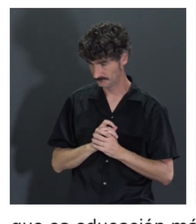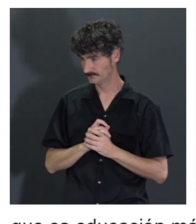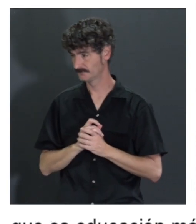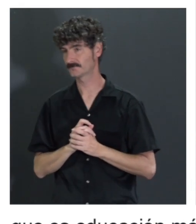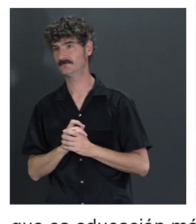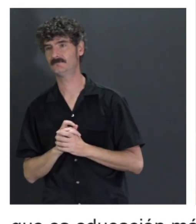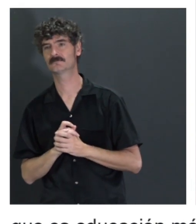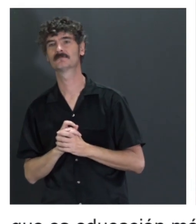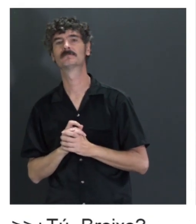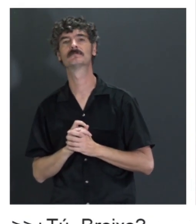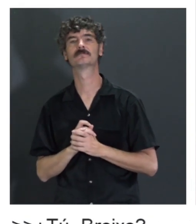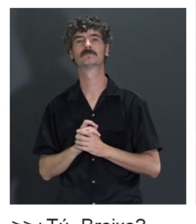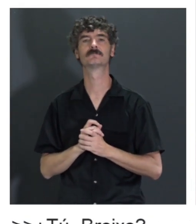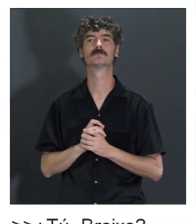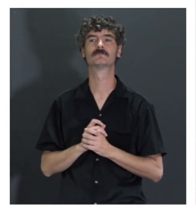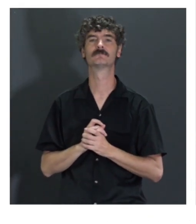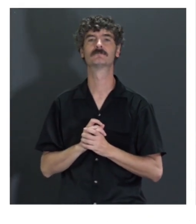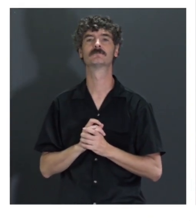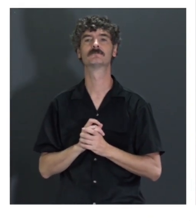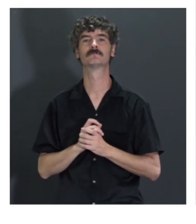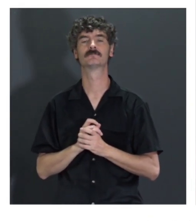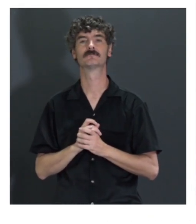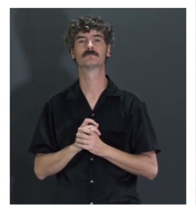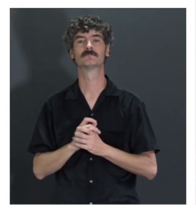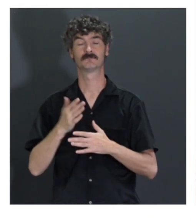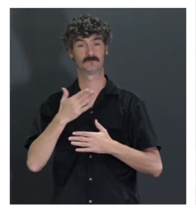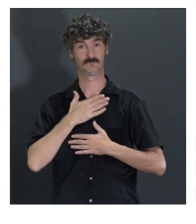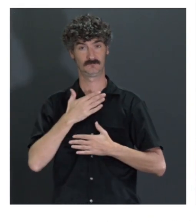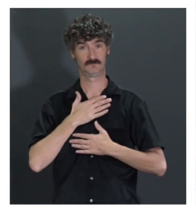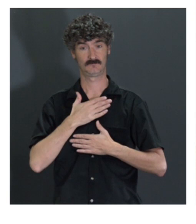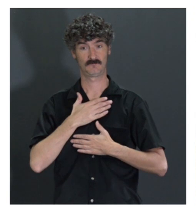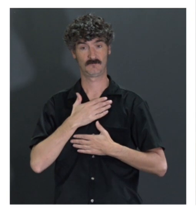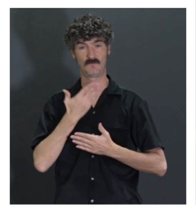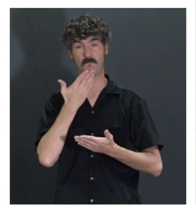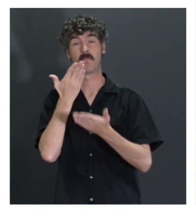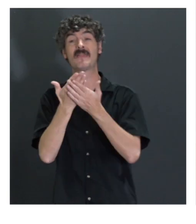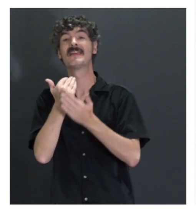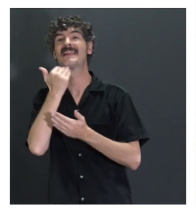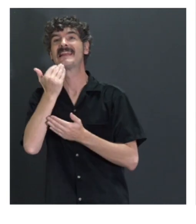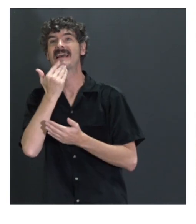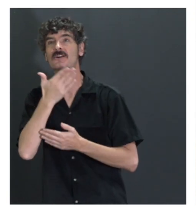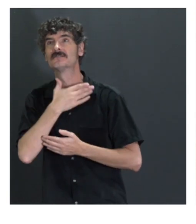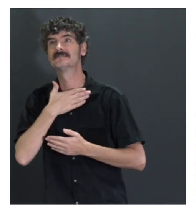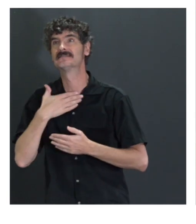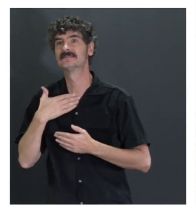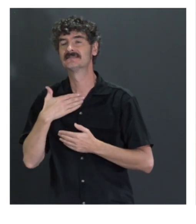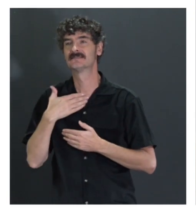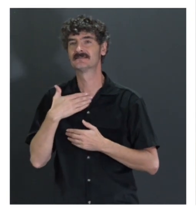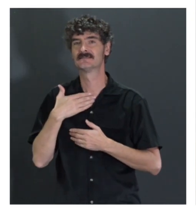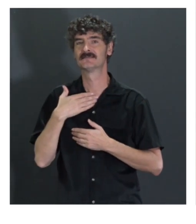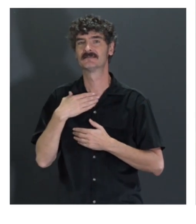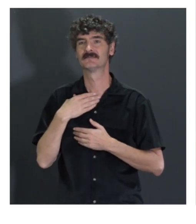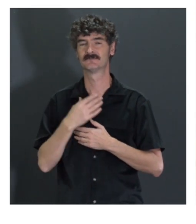Pues, hombre, yo si tuviese que, digamos, pedir algo sería que